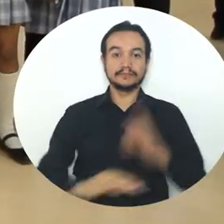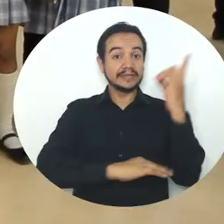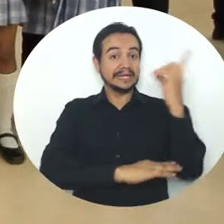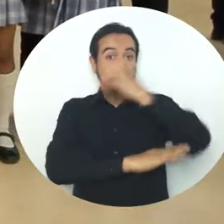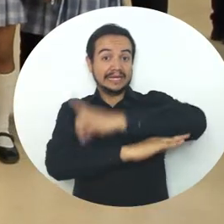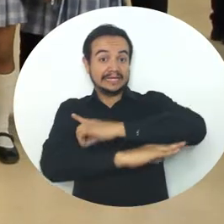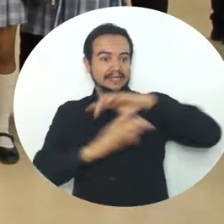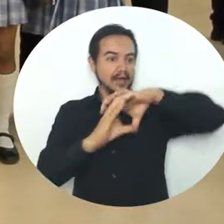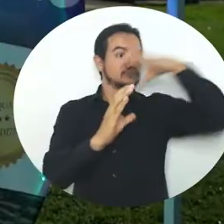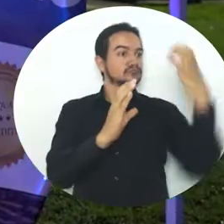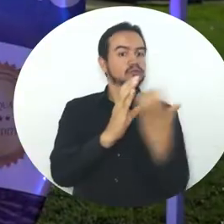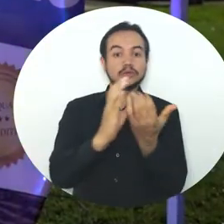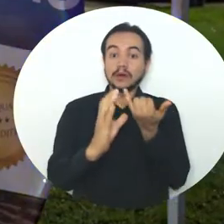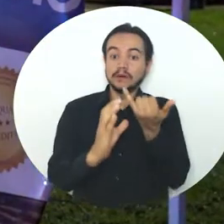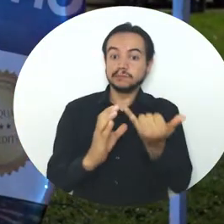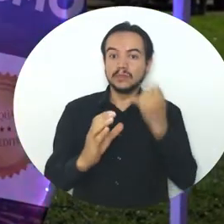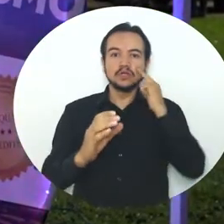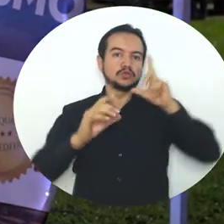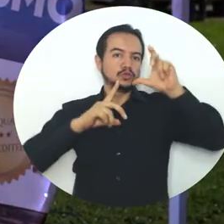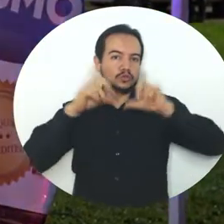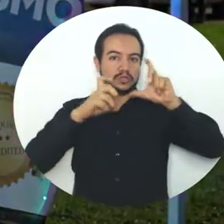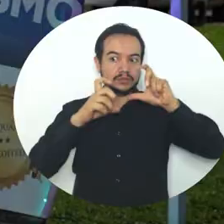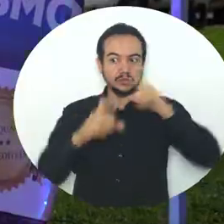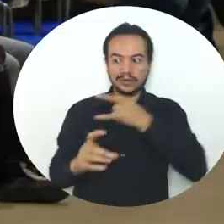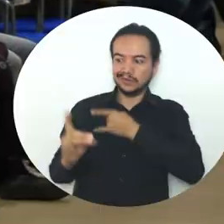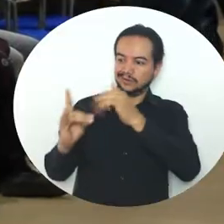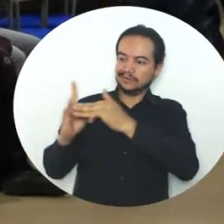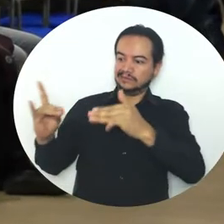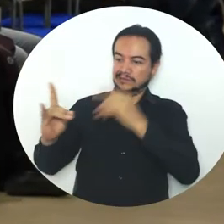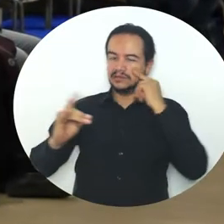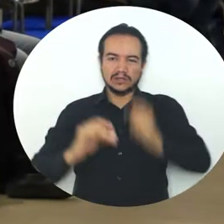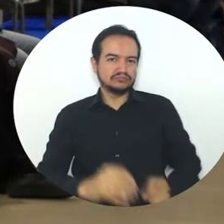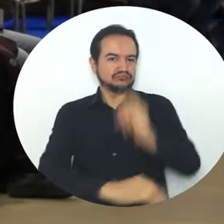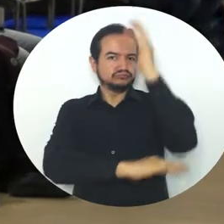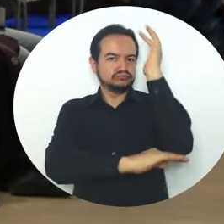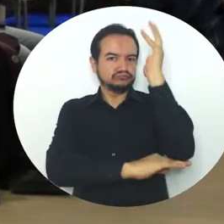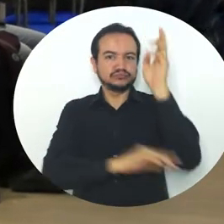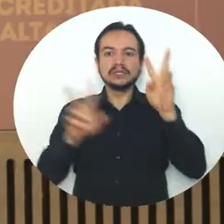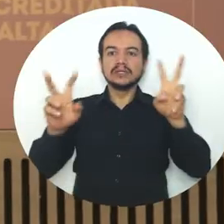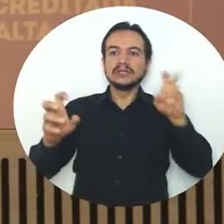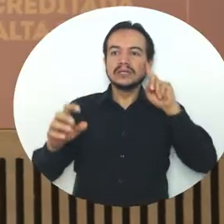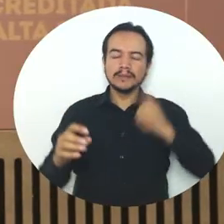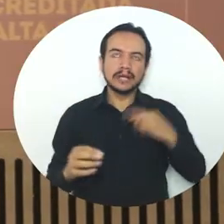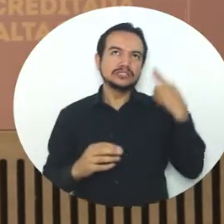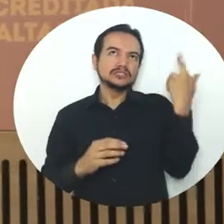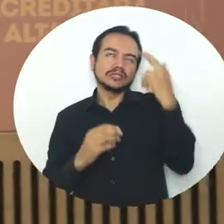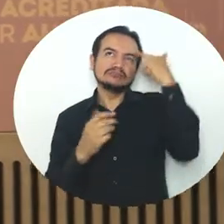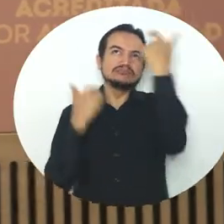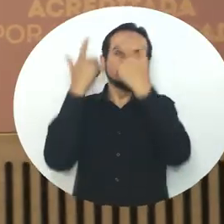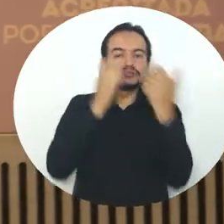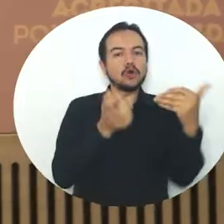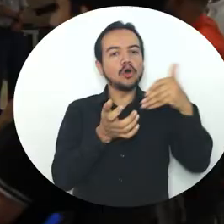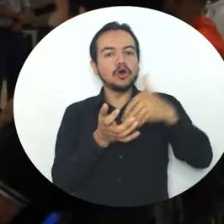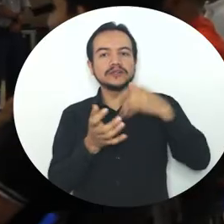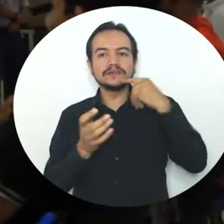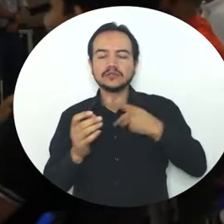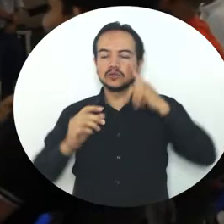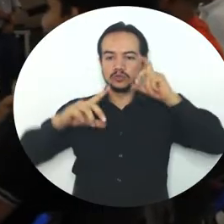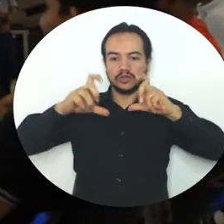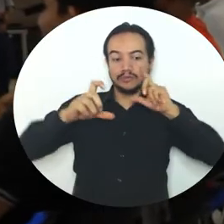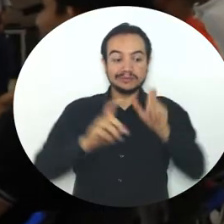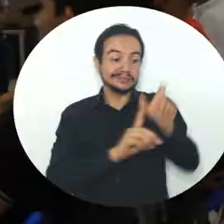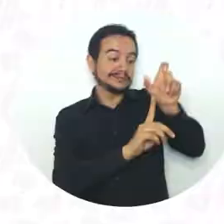Unimagdalena conmemoró el Día Mundial del Turismo con la conferencia denominada Repensando el Turismo, a cargo del docente Eduardo